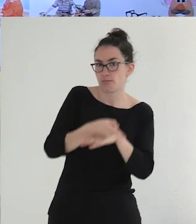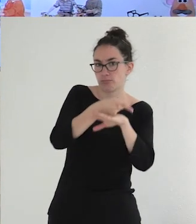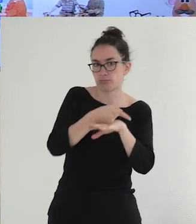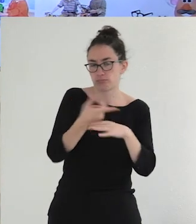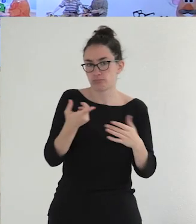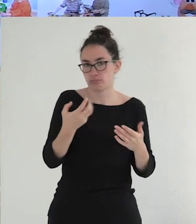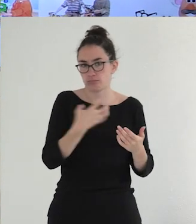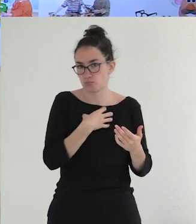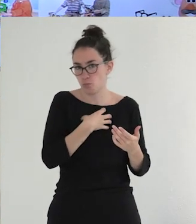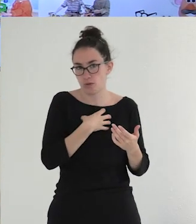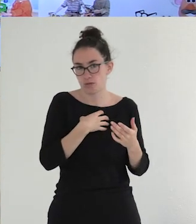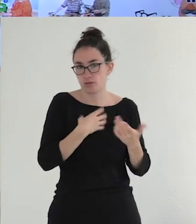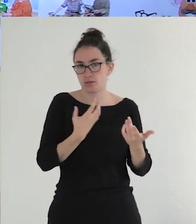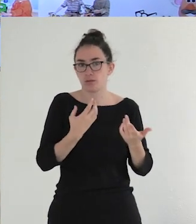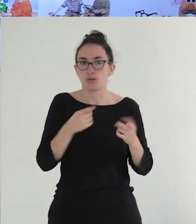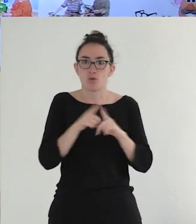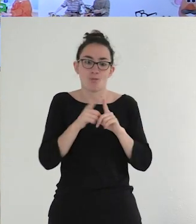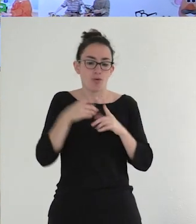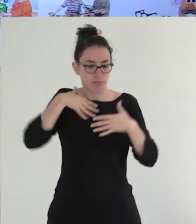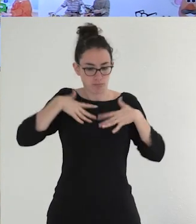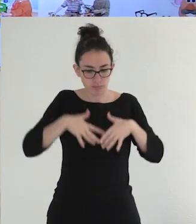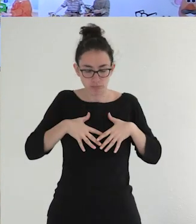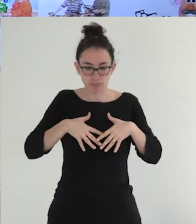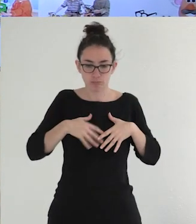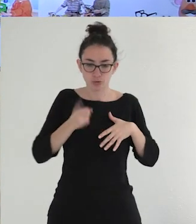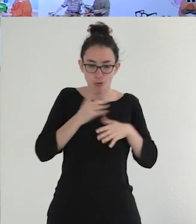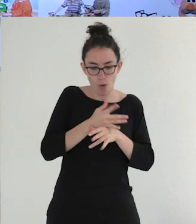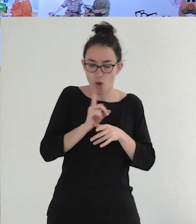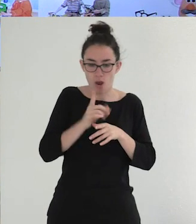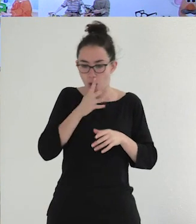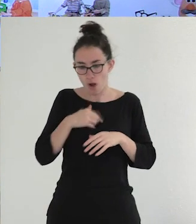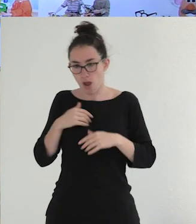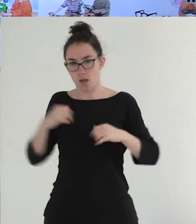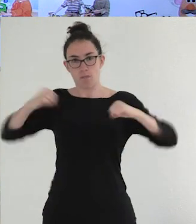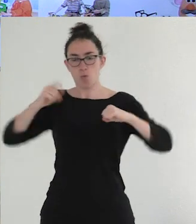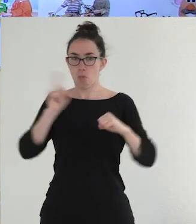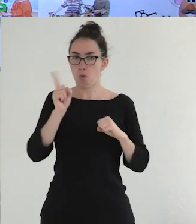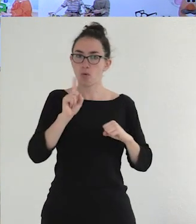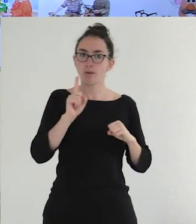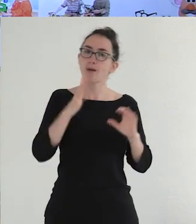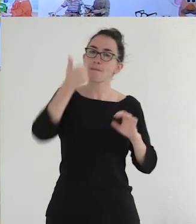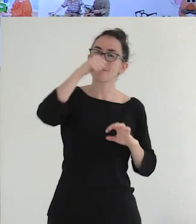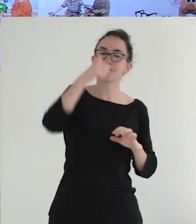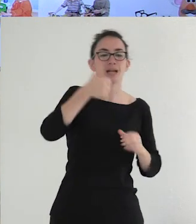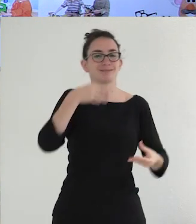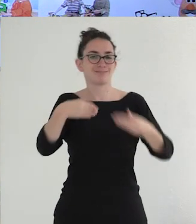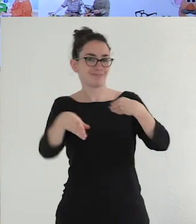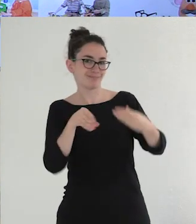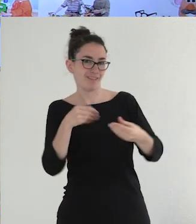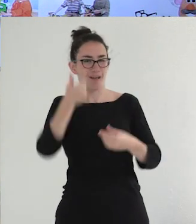peyorizada para pasar a comportarte como una cuidadora de verdad, que ya no solo está practicando o jugando. En cambio, probablemente la masculinidad tiene un espacio mucho más laxo